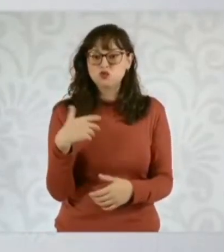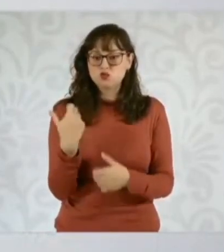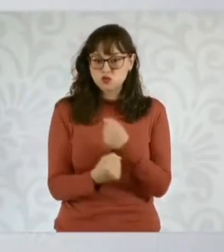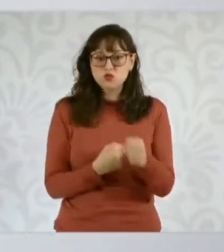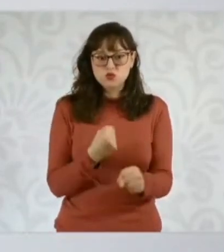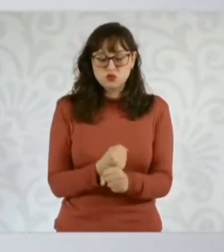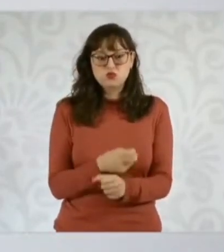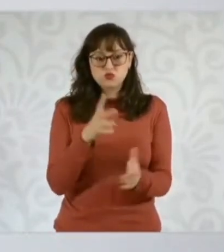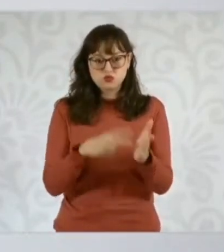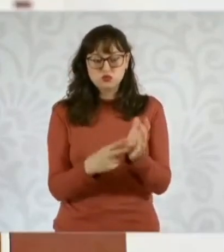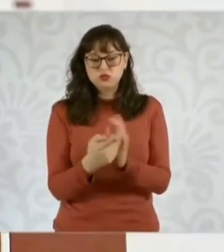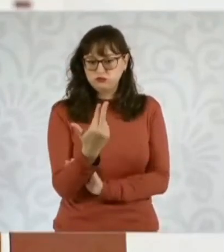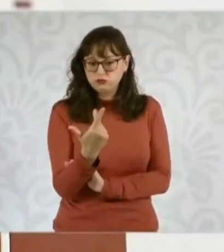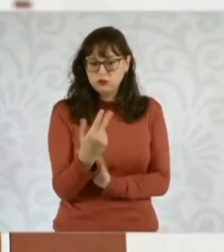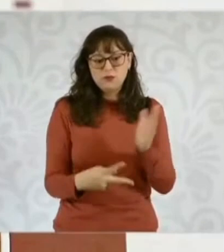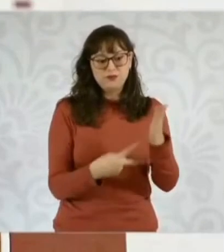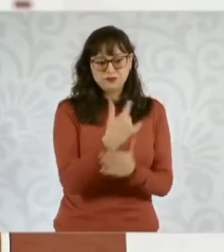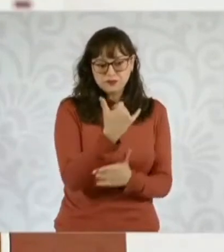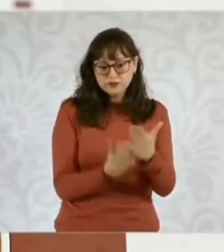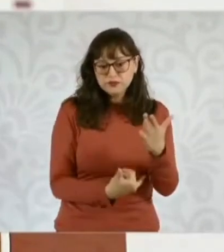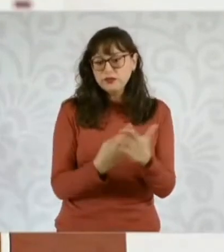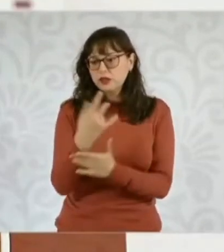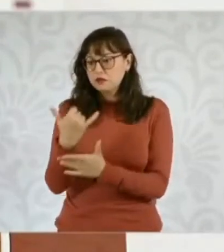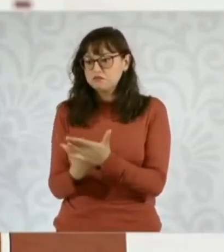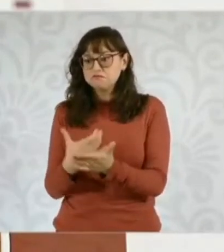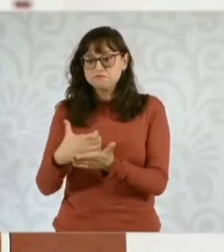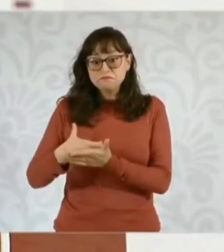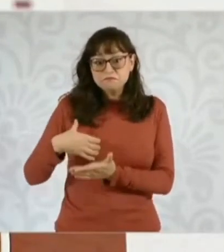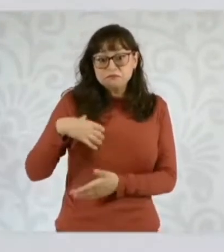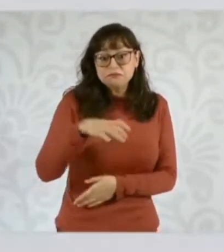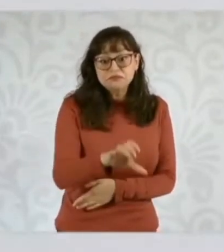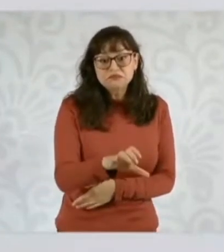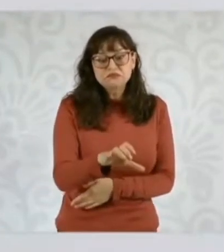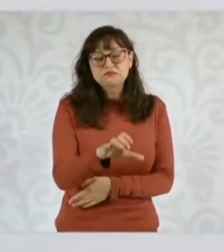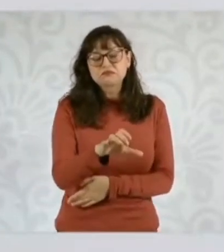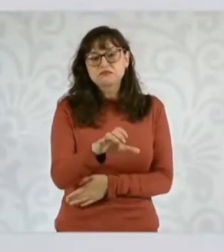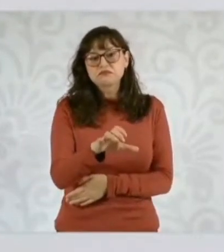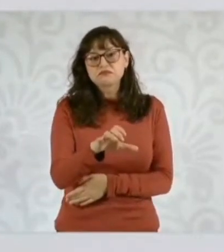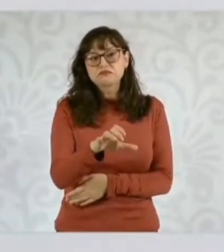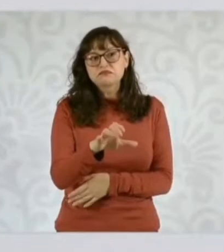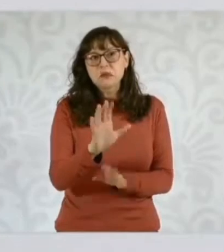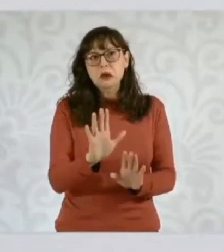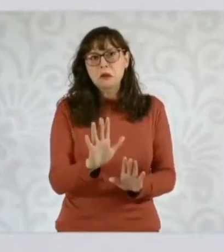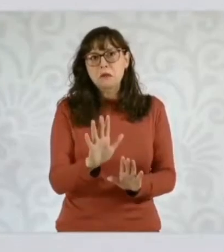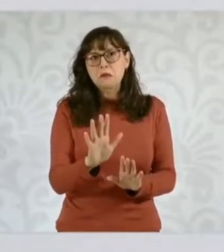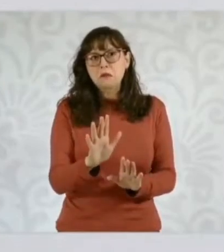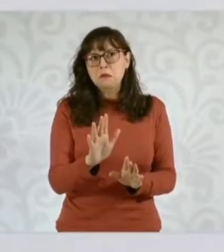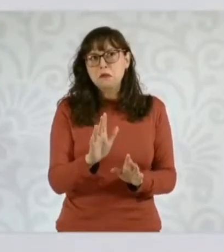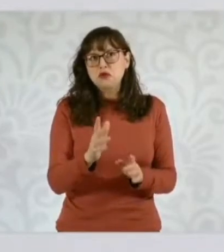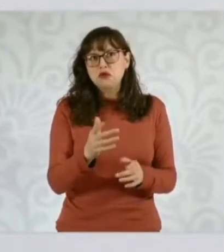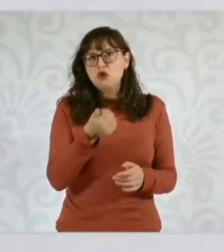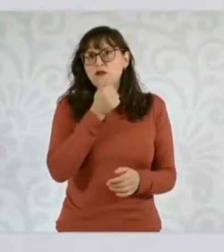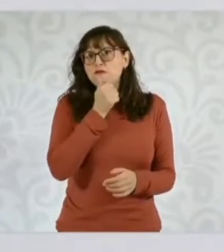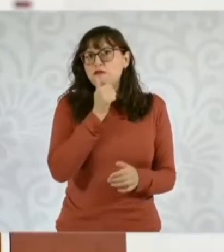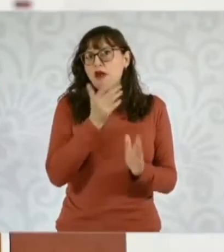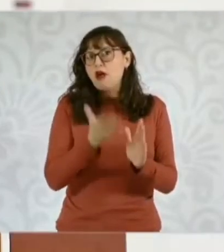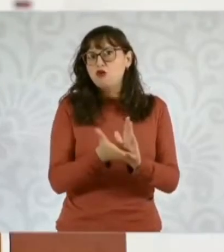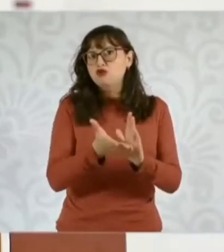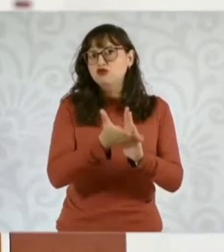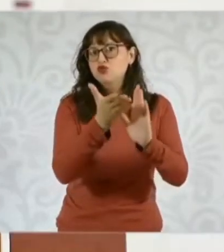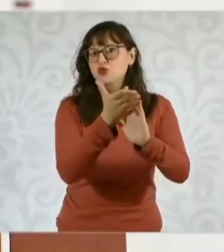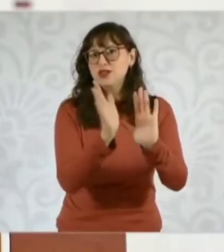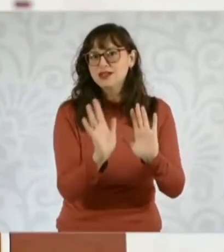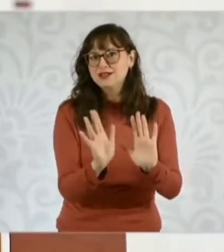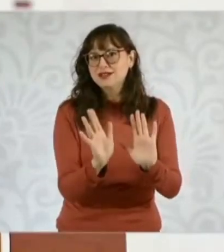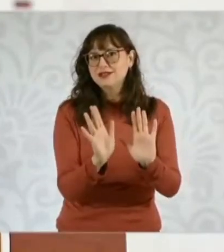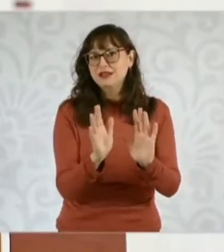desarrollo de estos proyectos y requieren menos inversión de la que se va a necesitar en el 2026. ¿Cómo vamos a